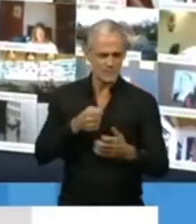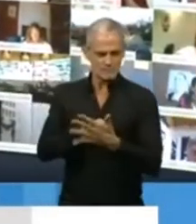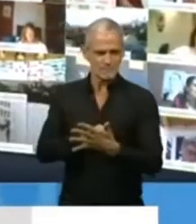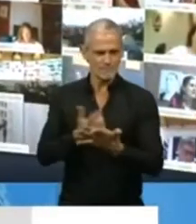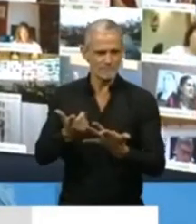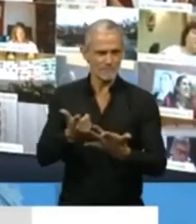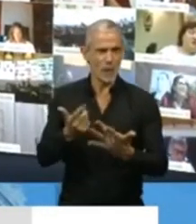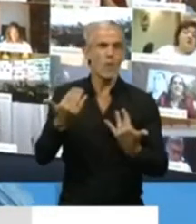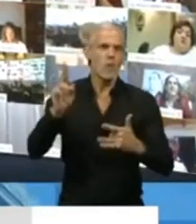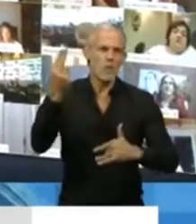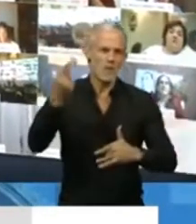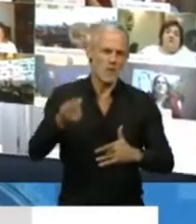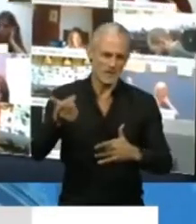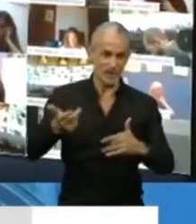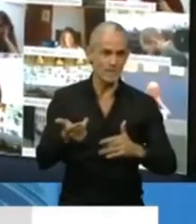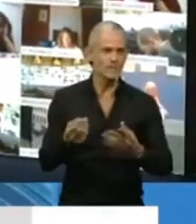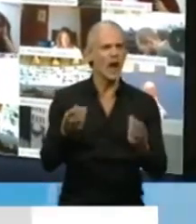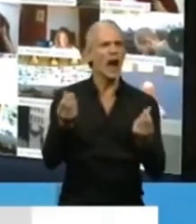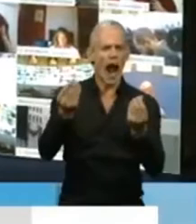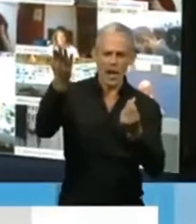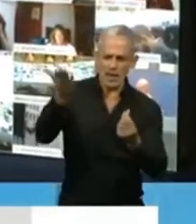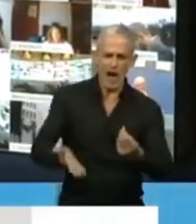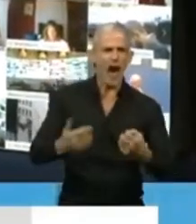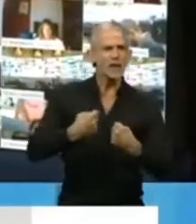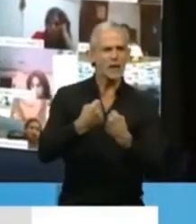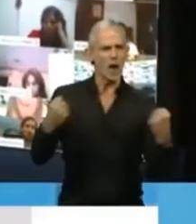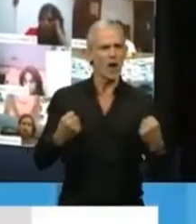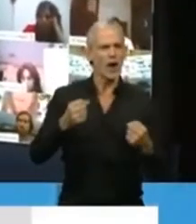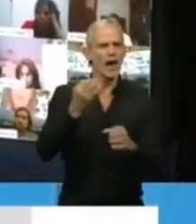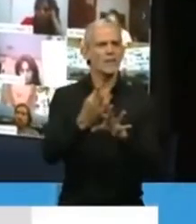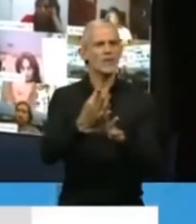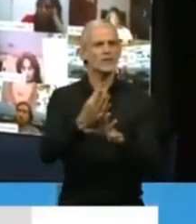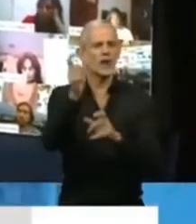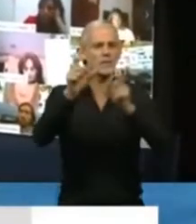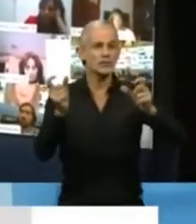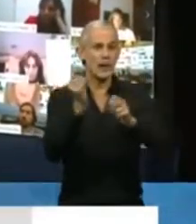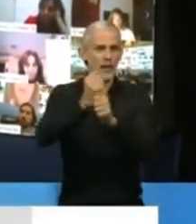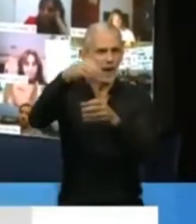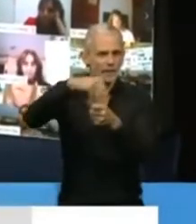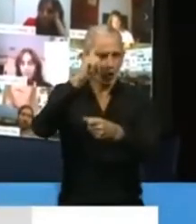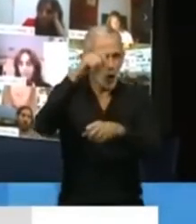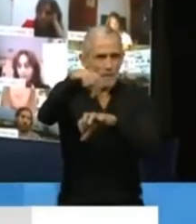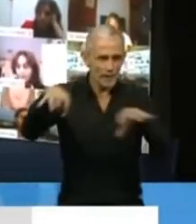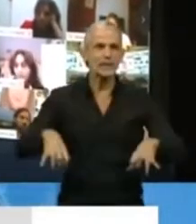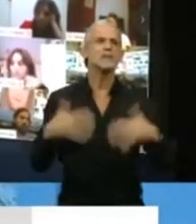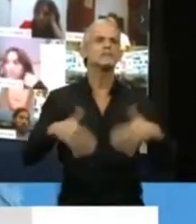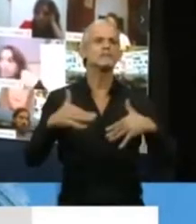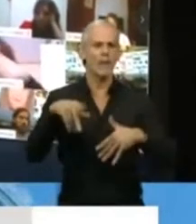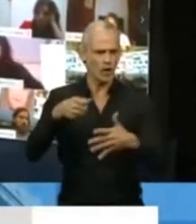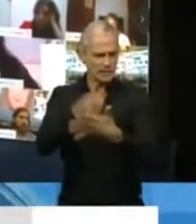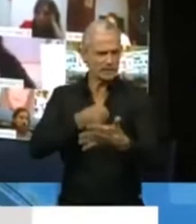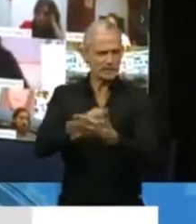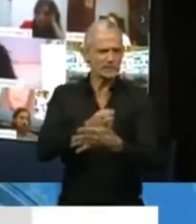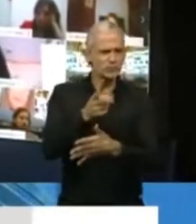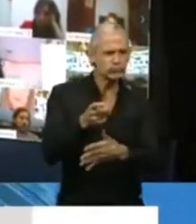No nos puede sorprender entonces la calidad y el coraje de los profesionales y trabajadores de la salud que hoy enfrentan esta pandemia